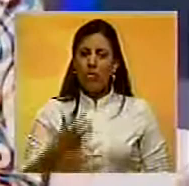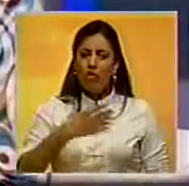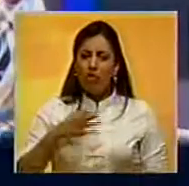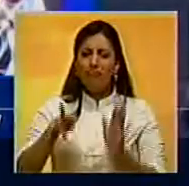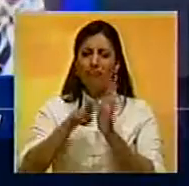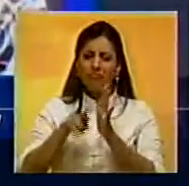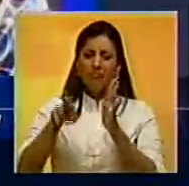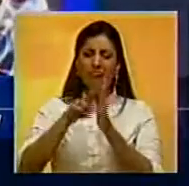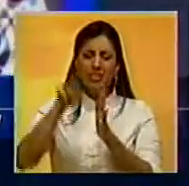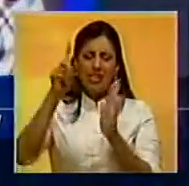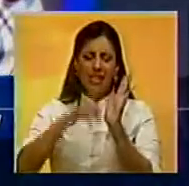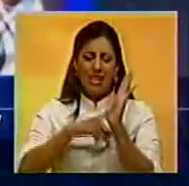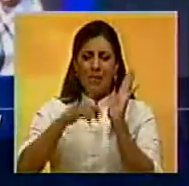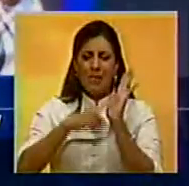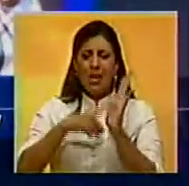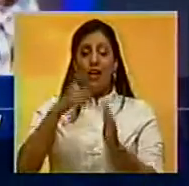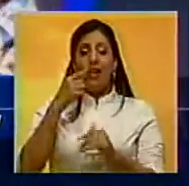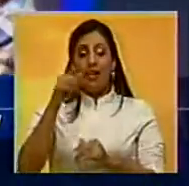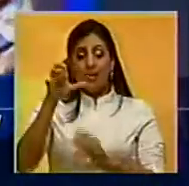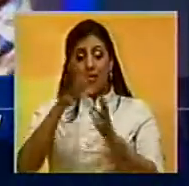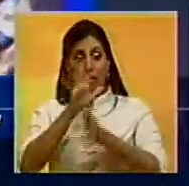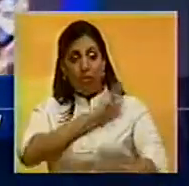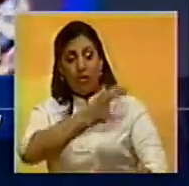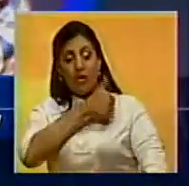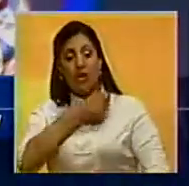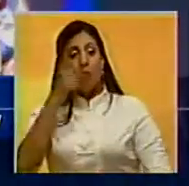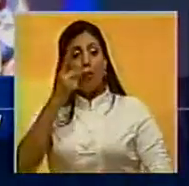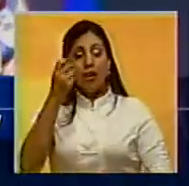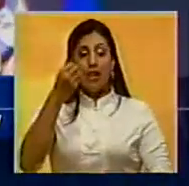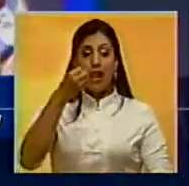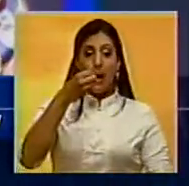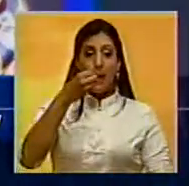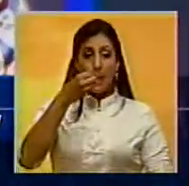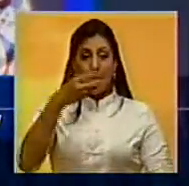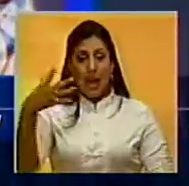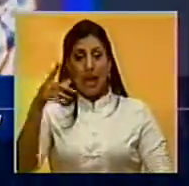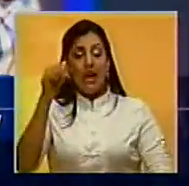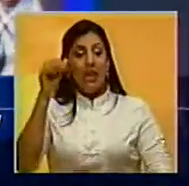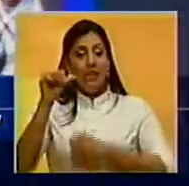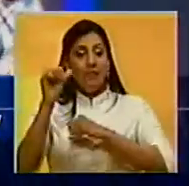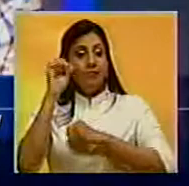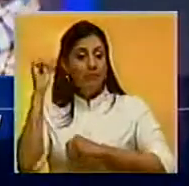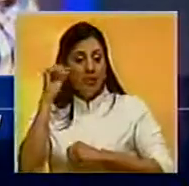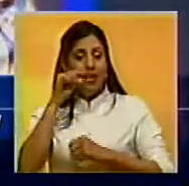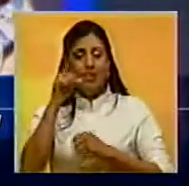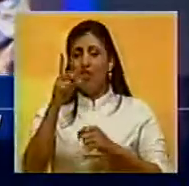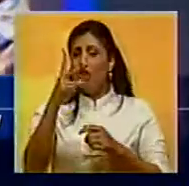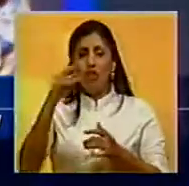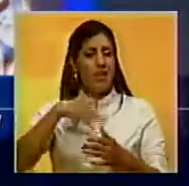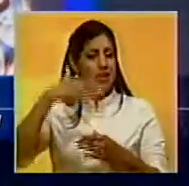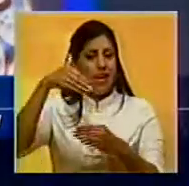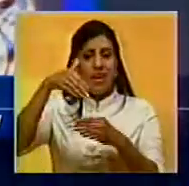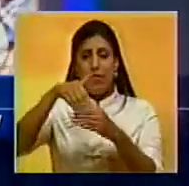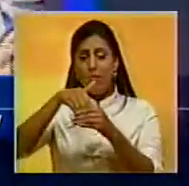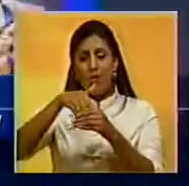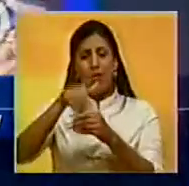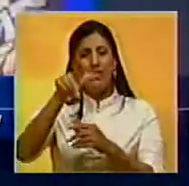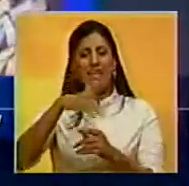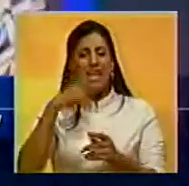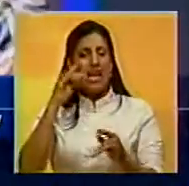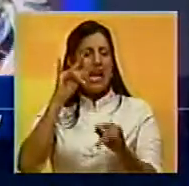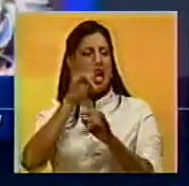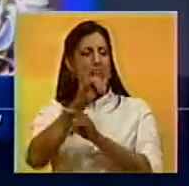mil veces, mire, esa dirigencia política amarilla y blanca de la MUT, no quiere referéndum revocatorio, está